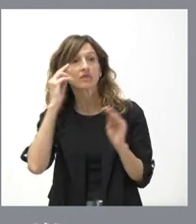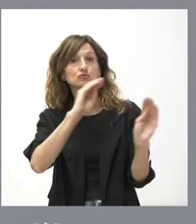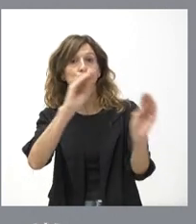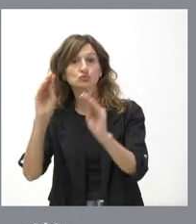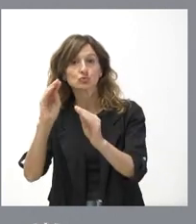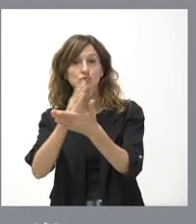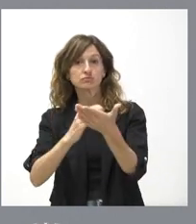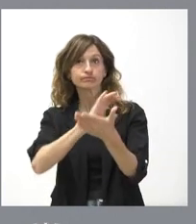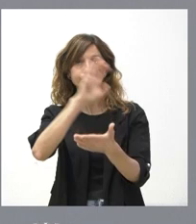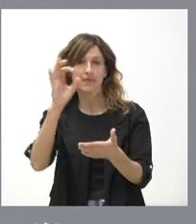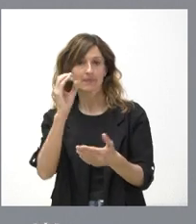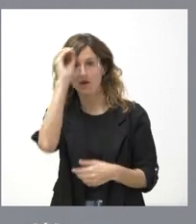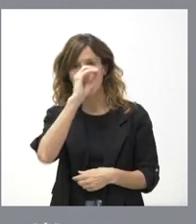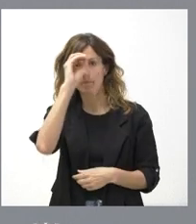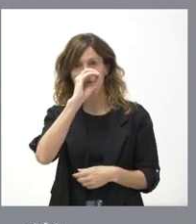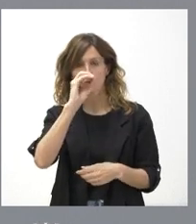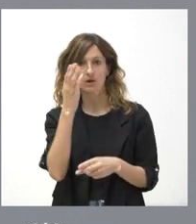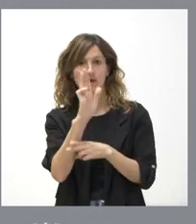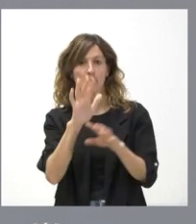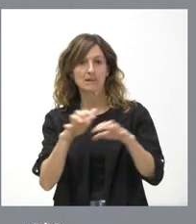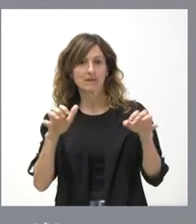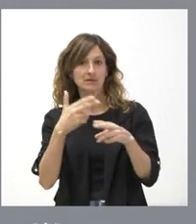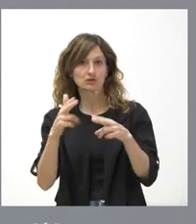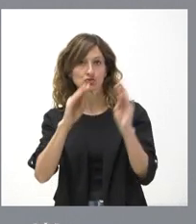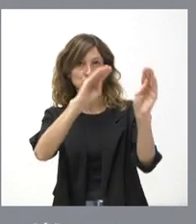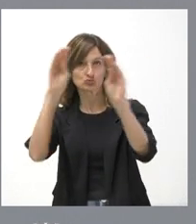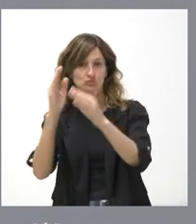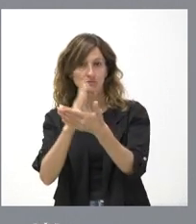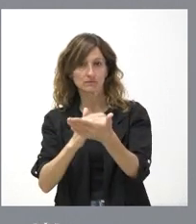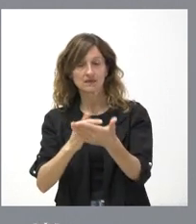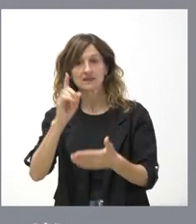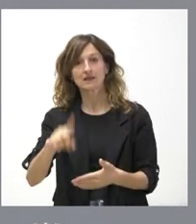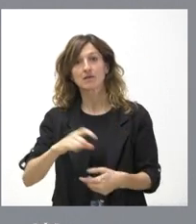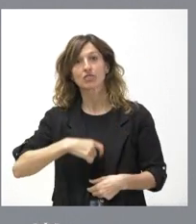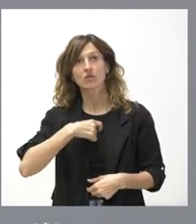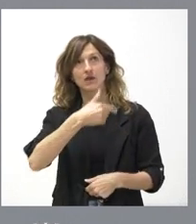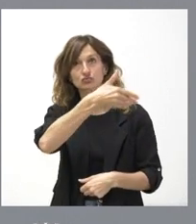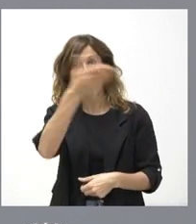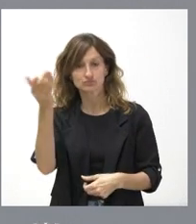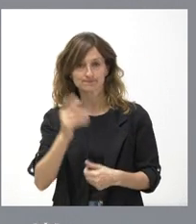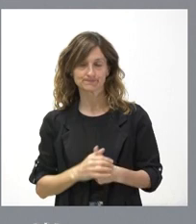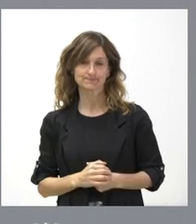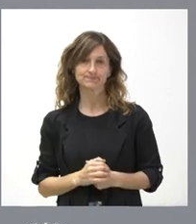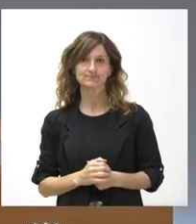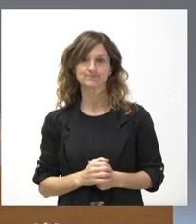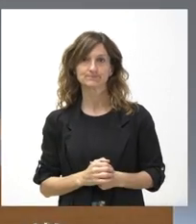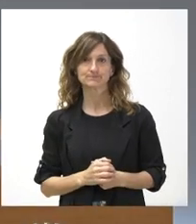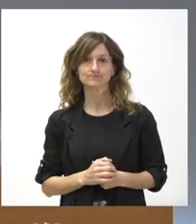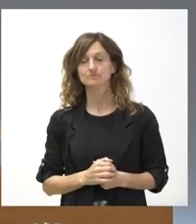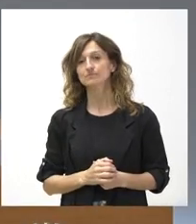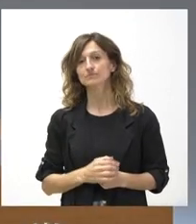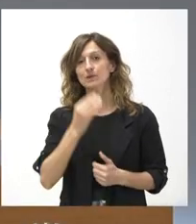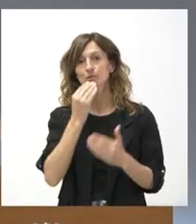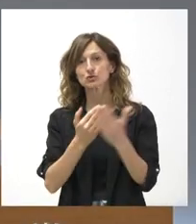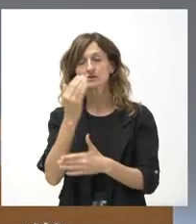tendrán que valorar los parlamentos de otras comunidades autónomas y también los ciudadanos de otras comunidades autónomas. Sí, y dada esta… Buenos